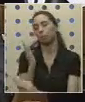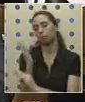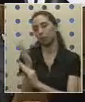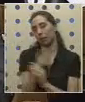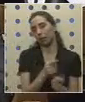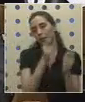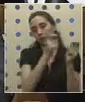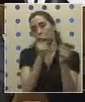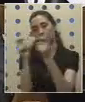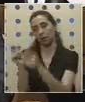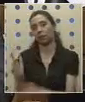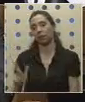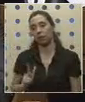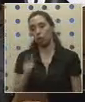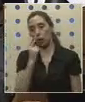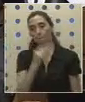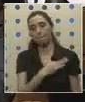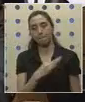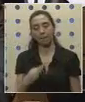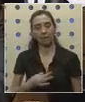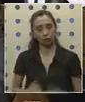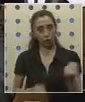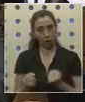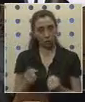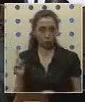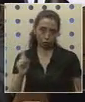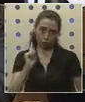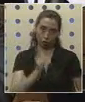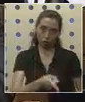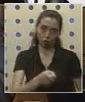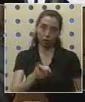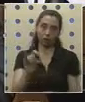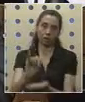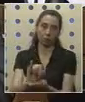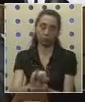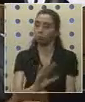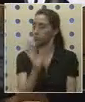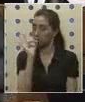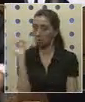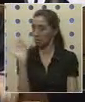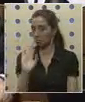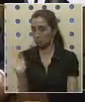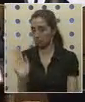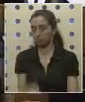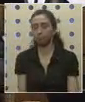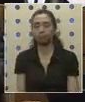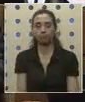oficios al señor Ministro de Transporte para que instruya al organismo respectivo. He dicho, Presidente.